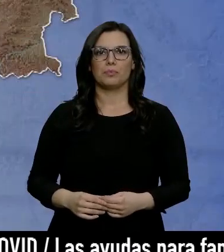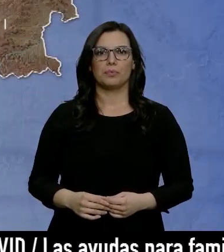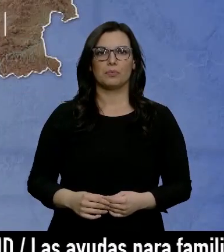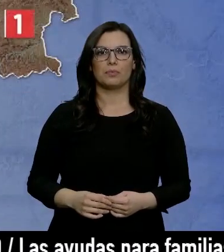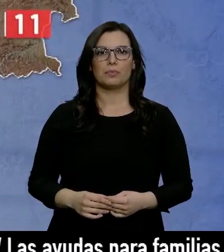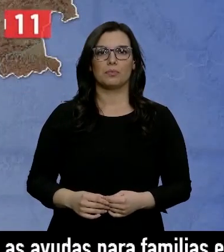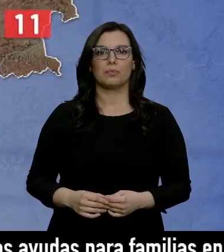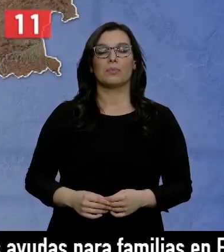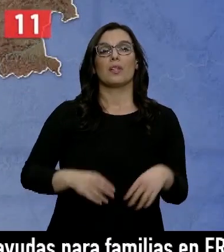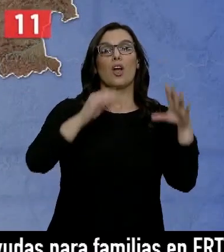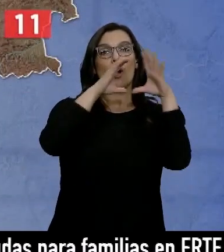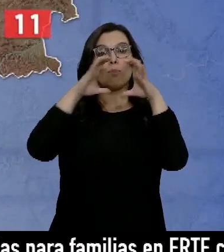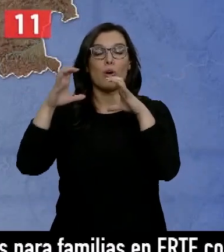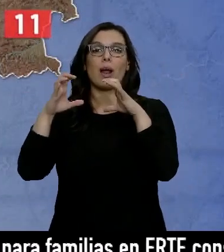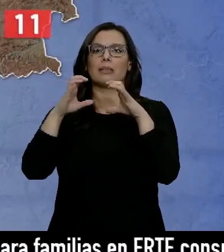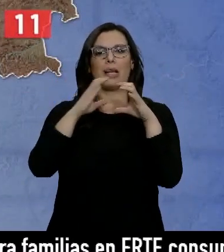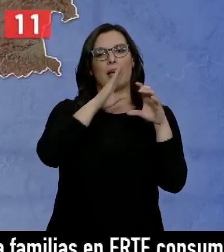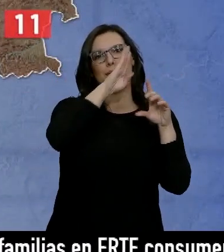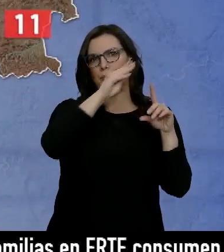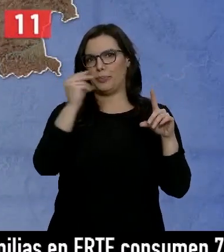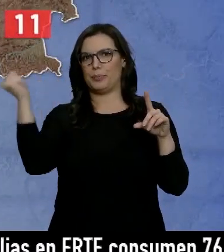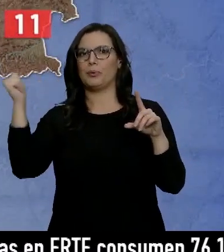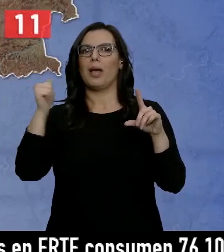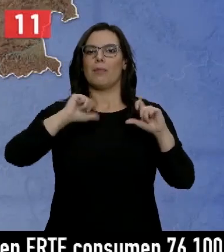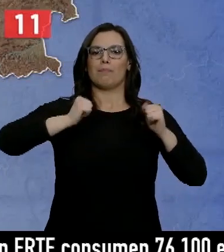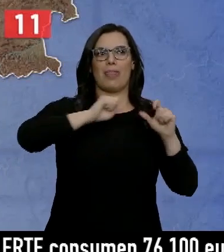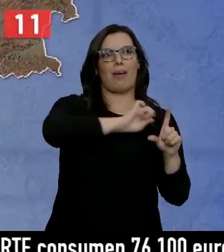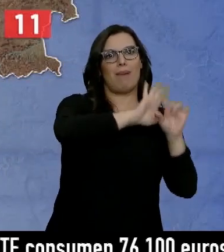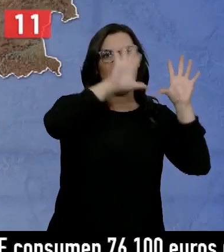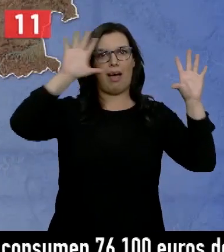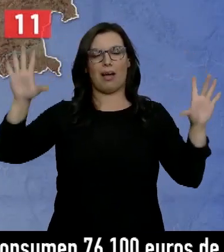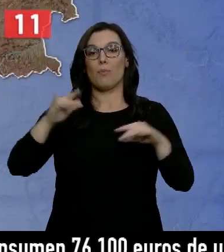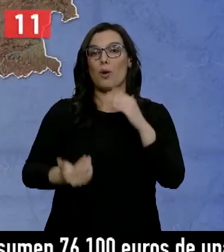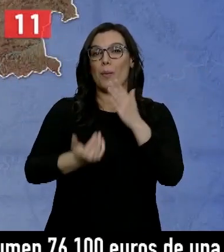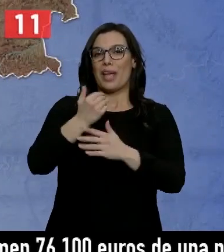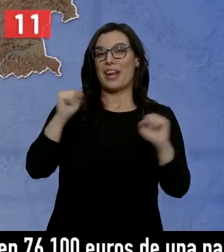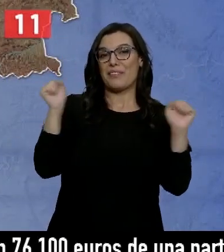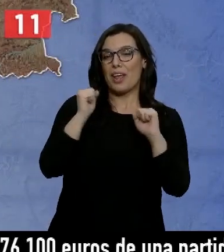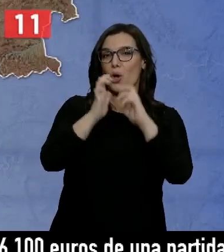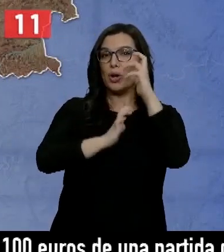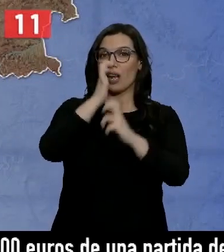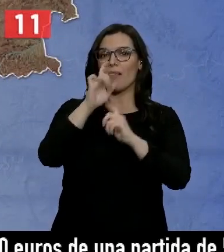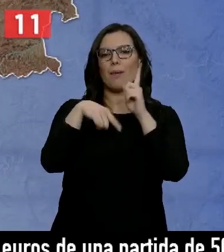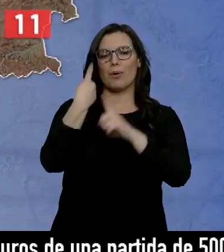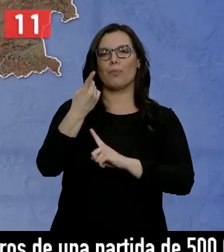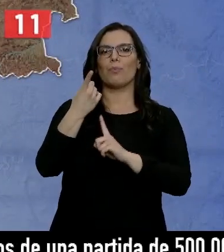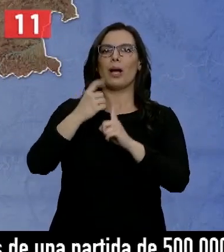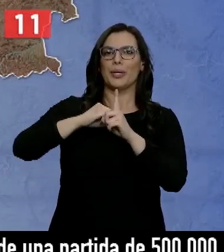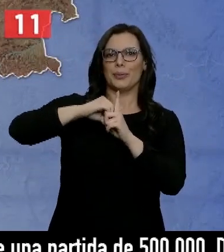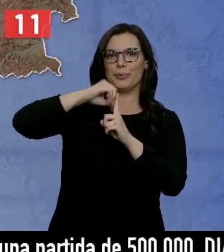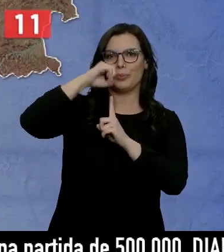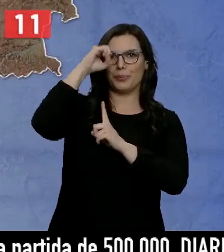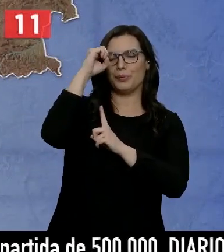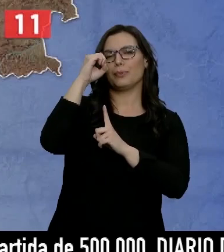Las borrascas se alejan y el anticiclón va ganando posiciones. Amaneceremos con más frío y con algunas nieblas, pero los termómetros irán